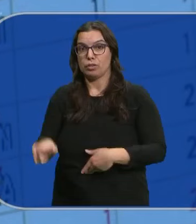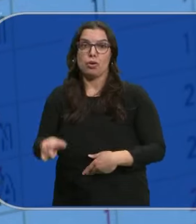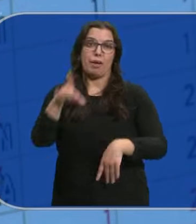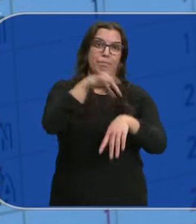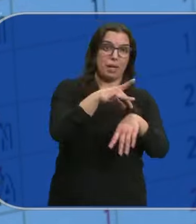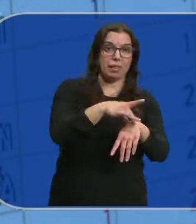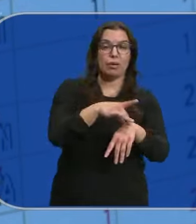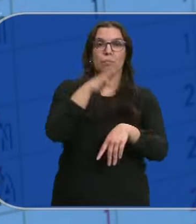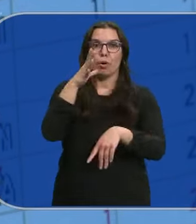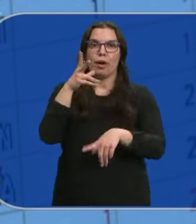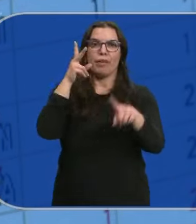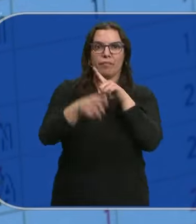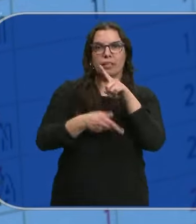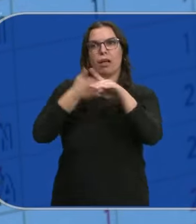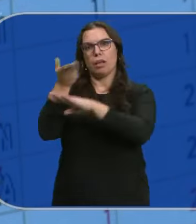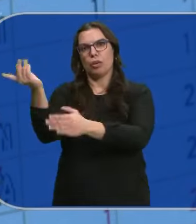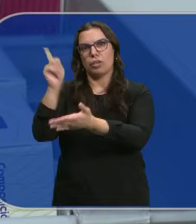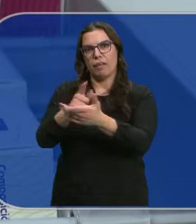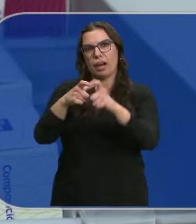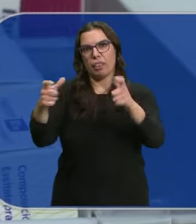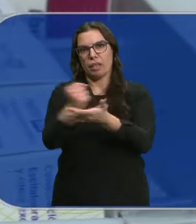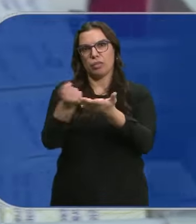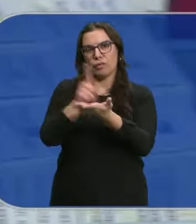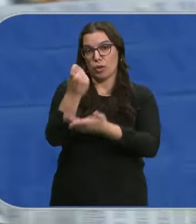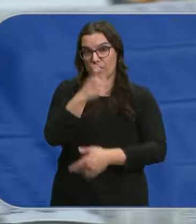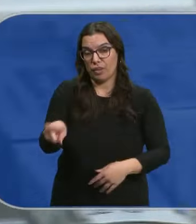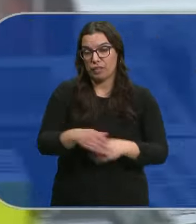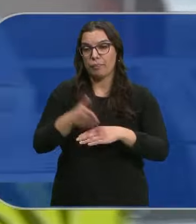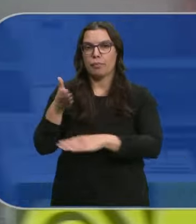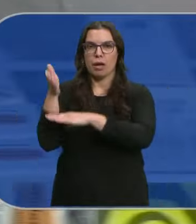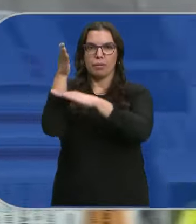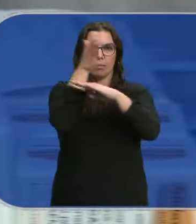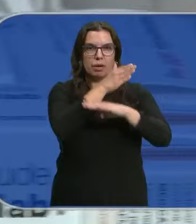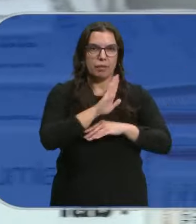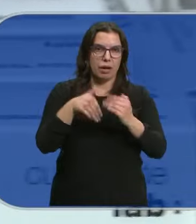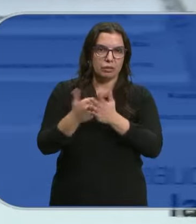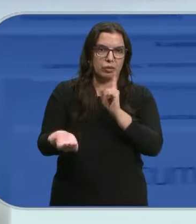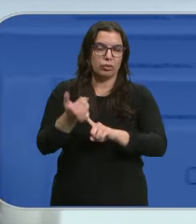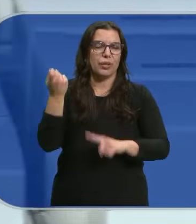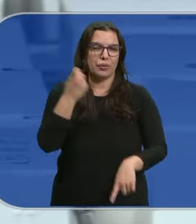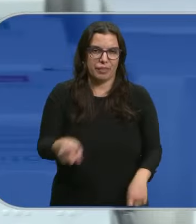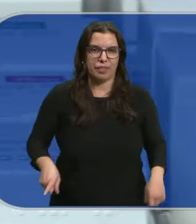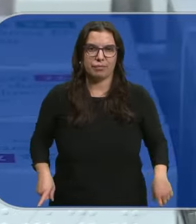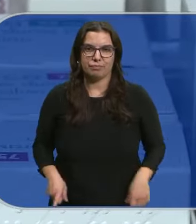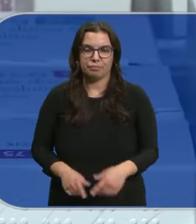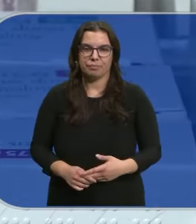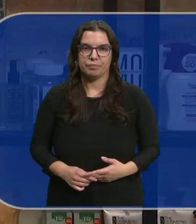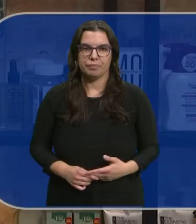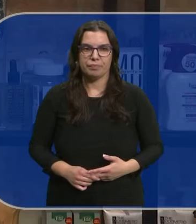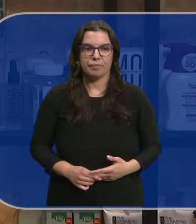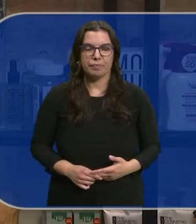Como al médico Ya que se evita Realizar otra receta Además del peregrinaje Hasta dar con la farmacia Que tiene lo que se busca